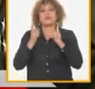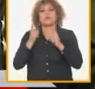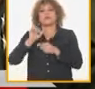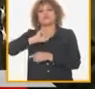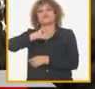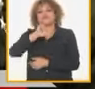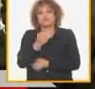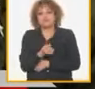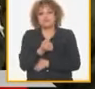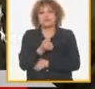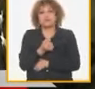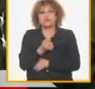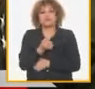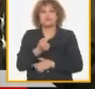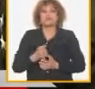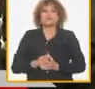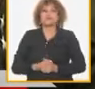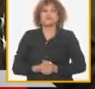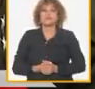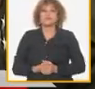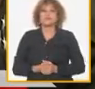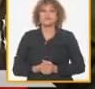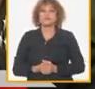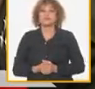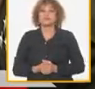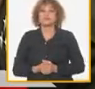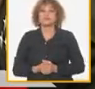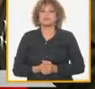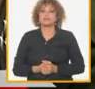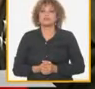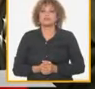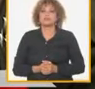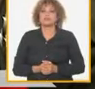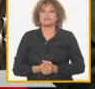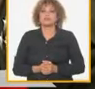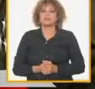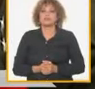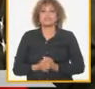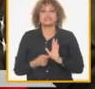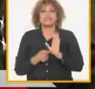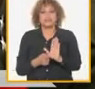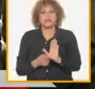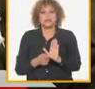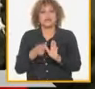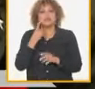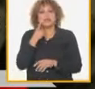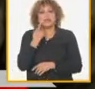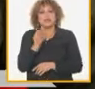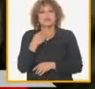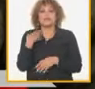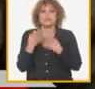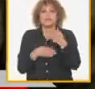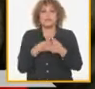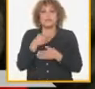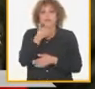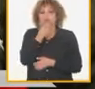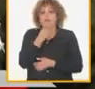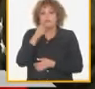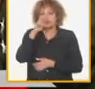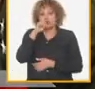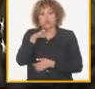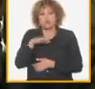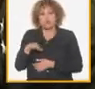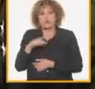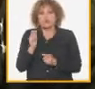severidad sin embargo se aprecian afectaciones en sectores infarto juvenil aumenta la cantidad de